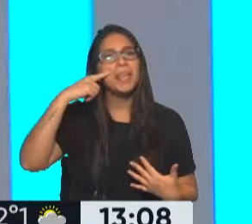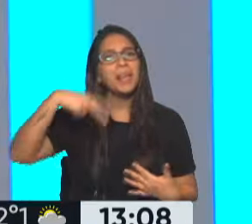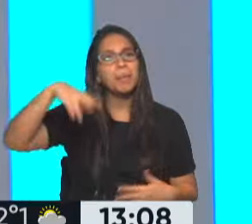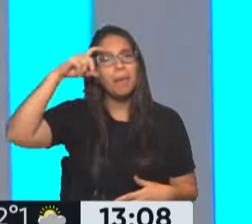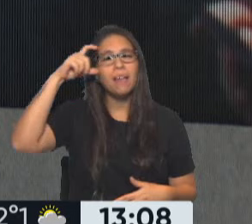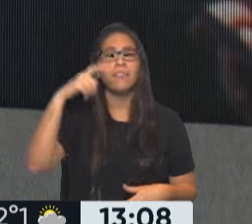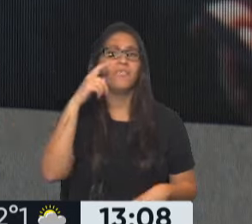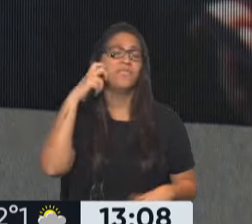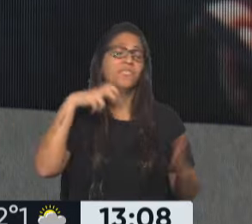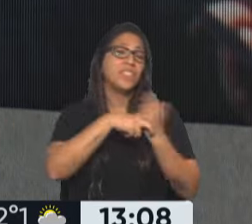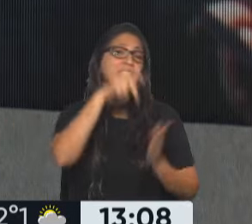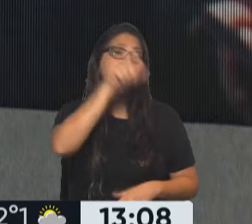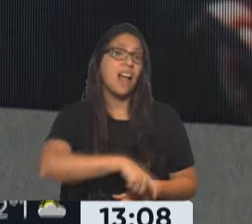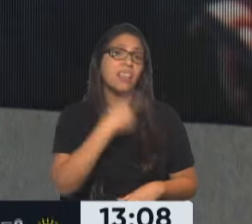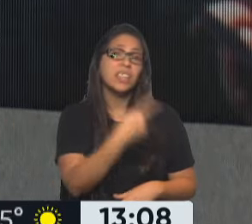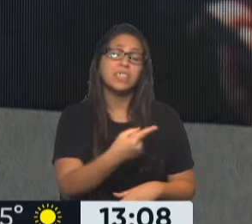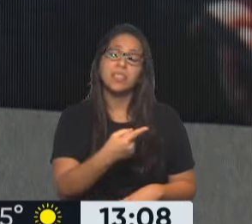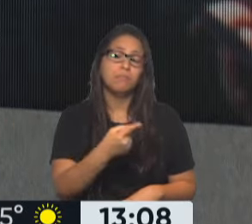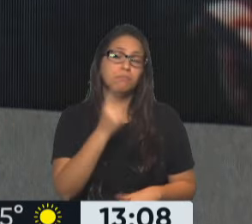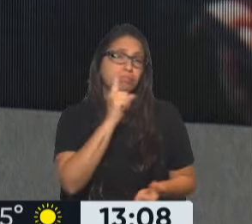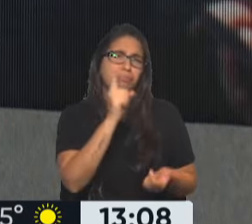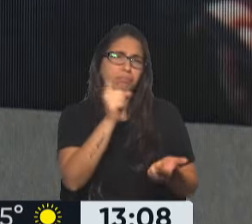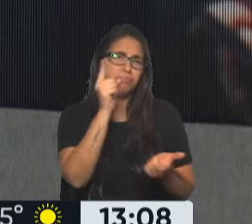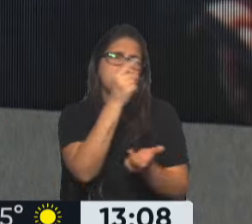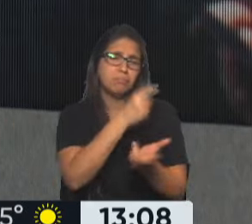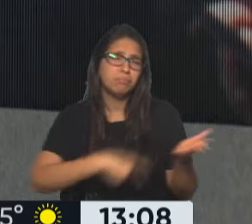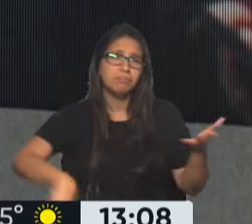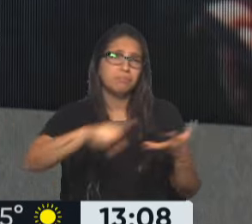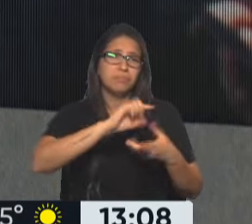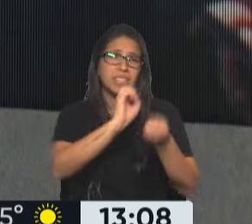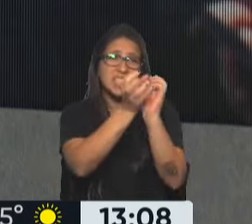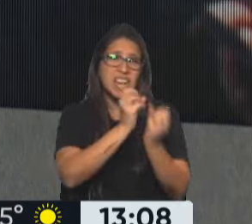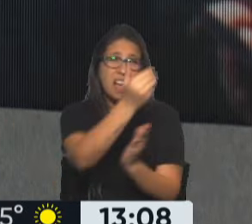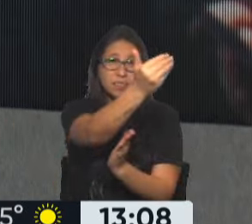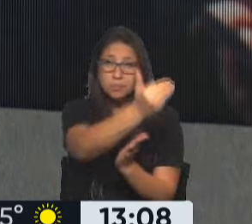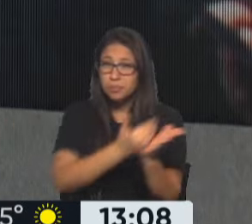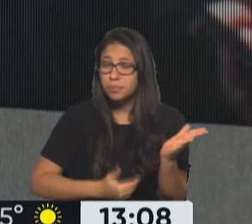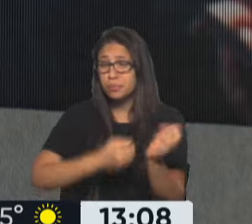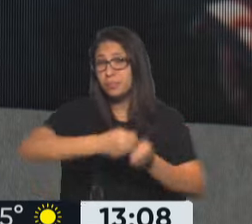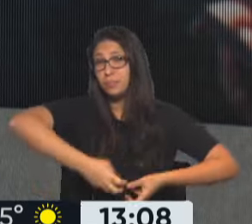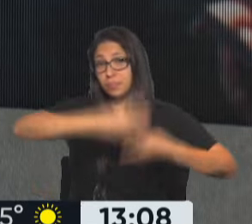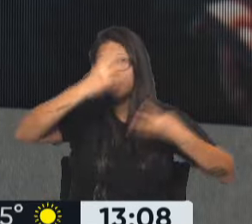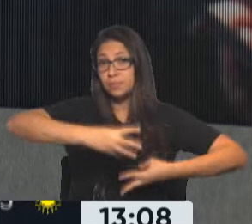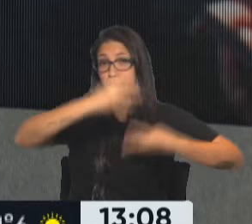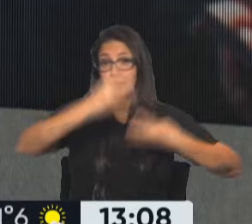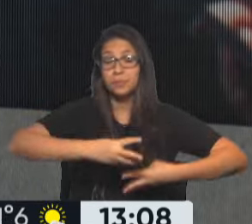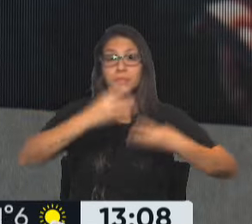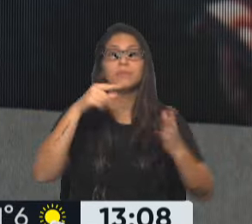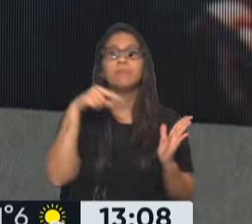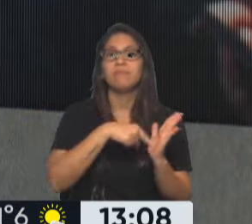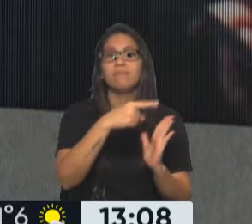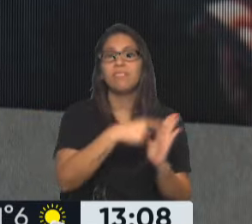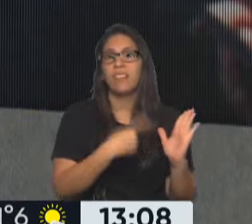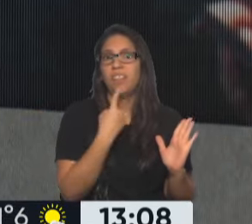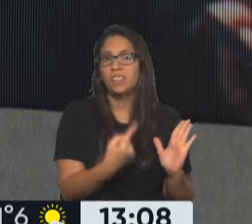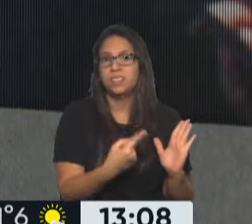Policita dice que hay miles de conversaciones que tienen registradas, como chats, donde la gente, además,